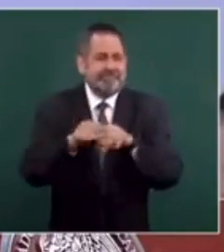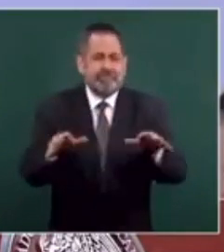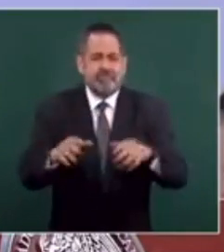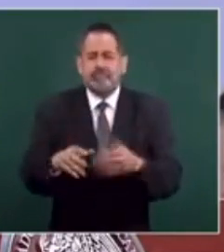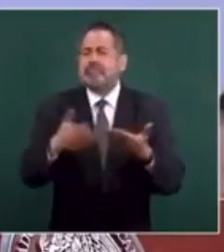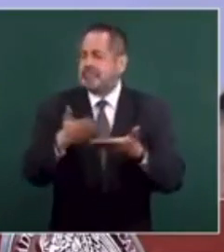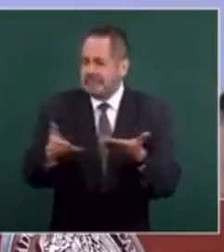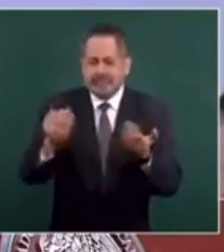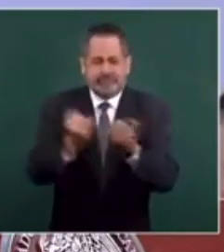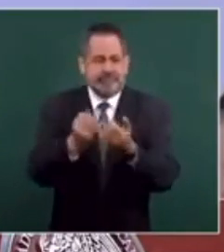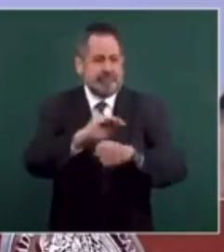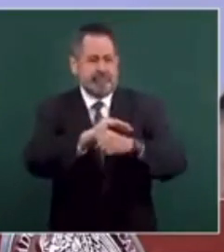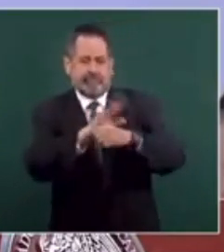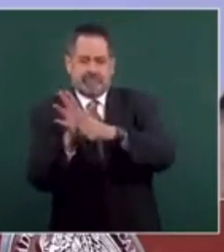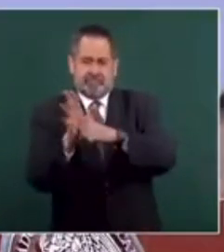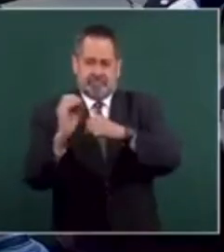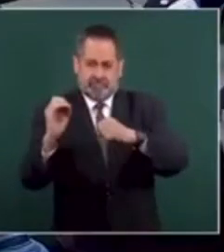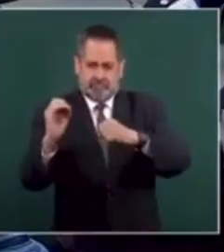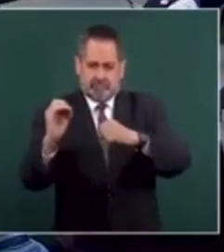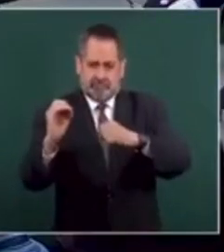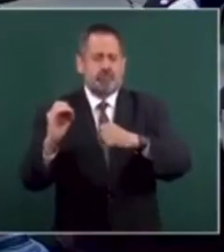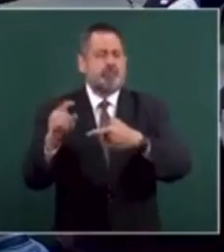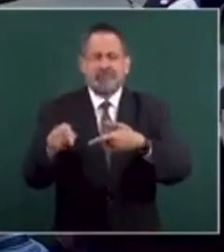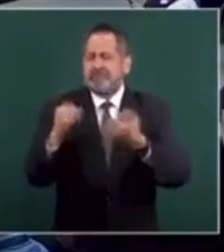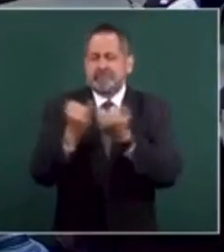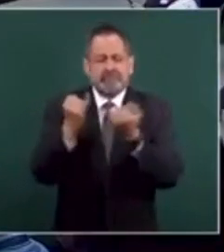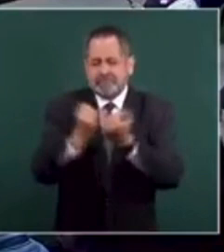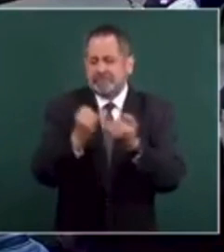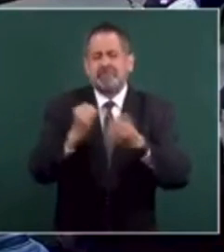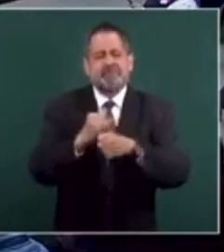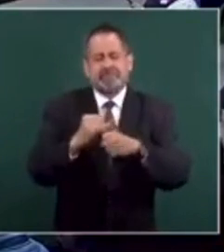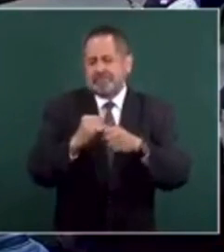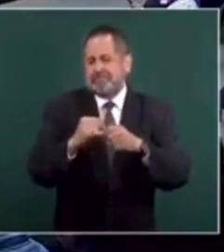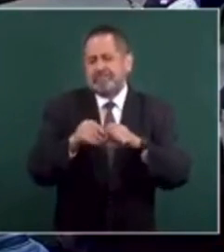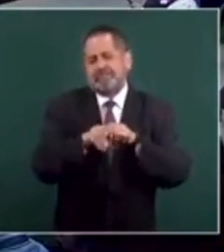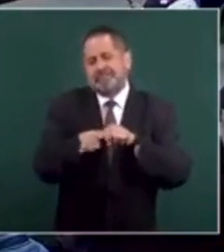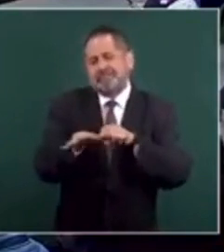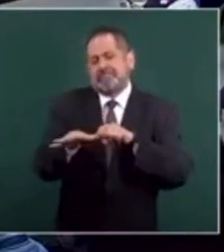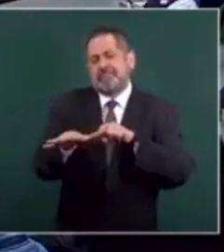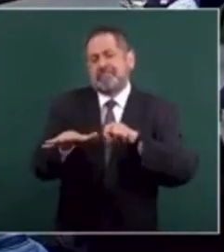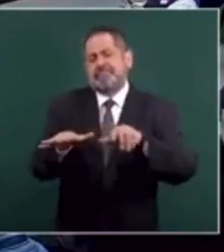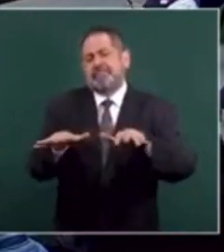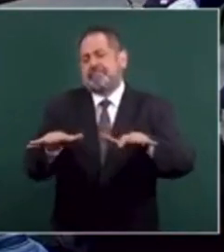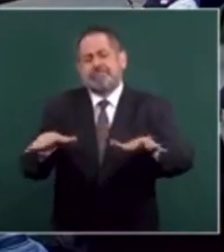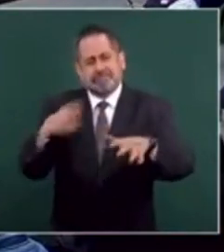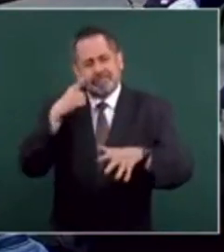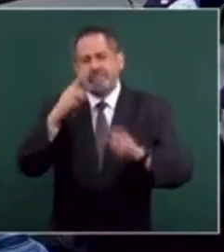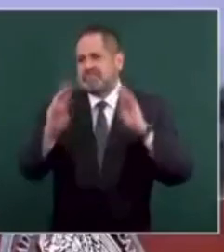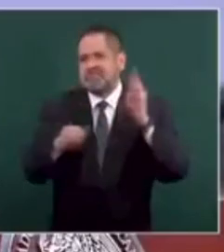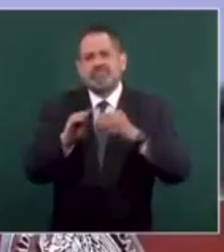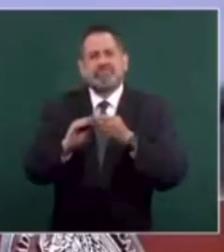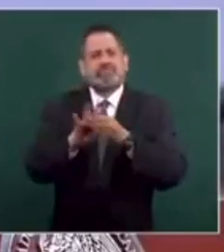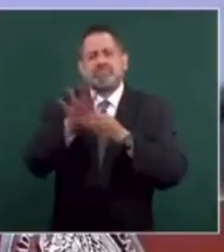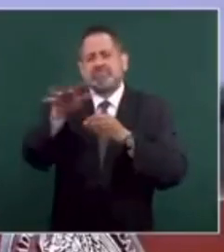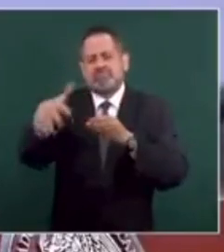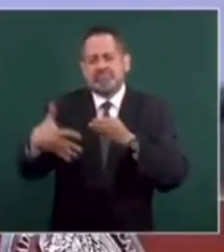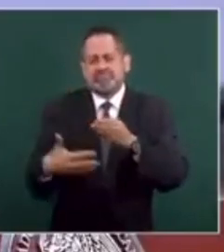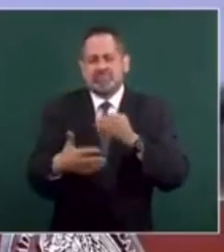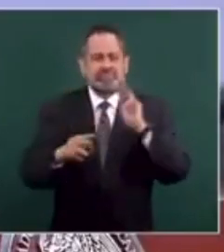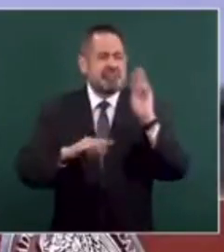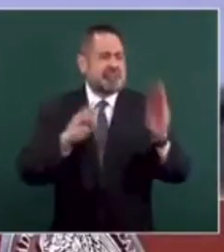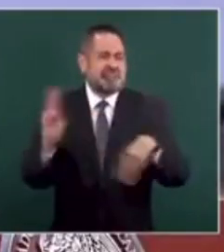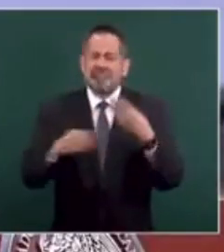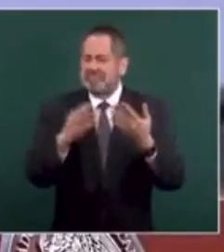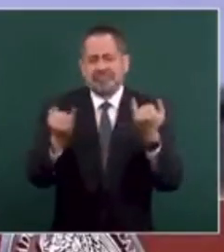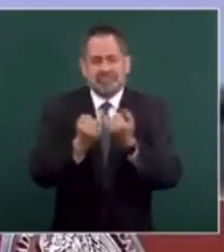Omicron terminará siendo una de las variables, de las variantes de COVID-19 predominantes en el mundo. Desde luego puede